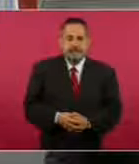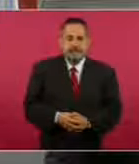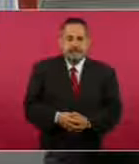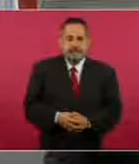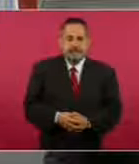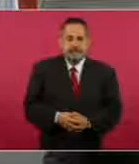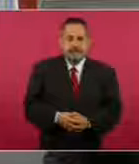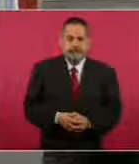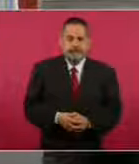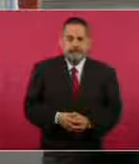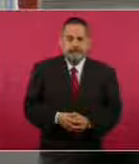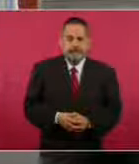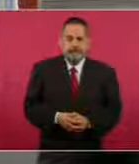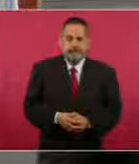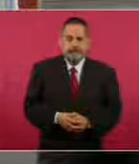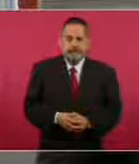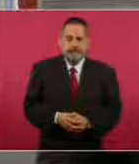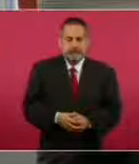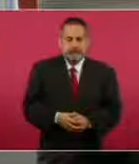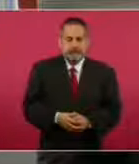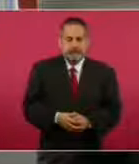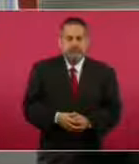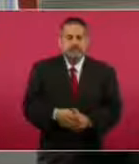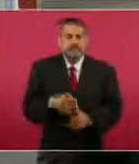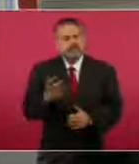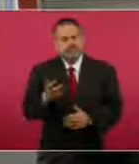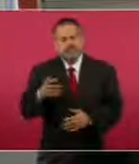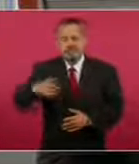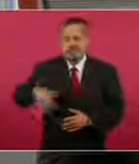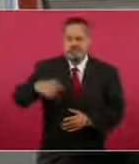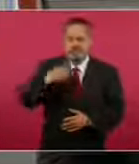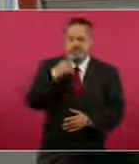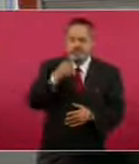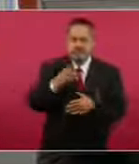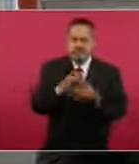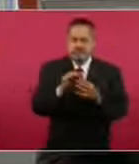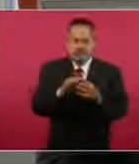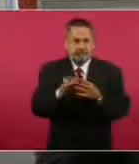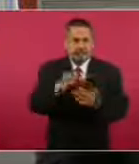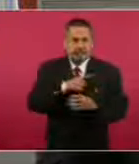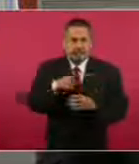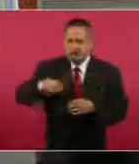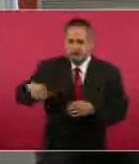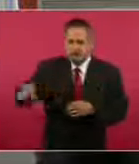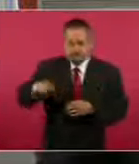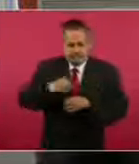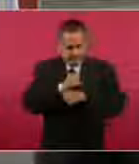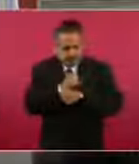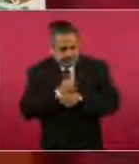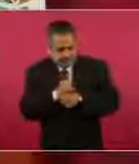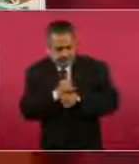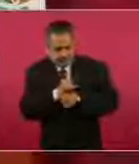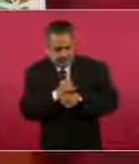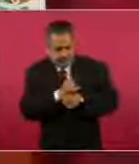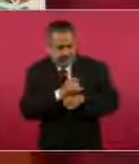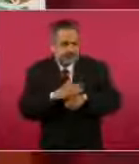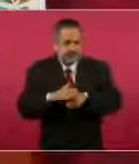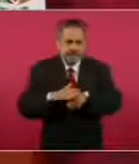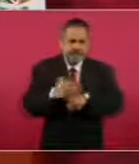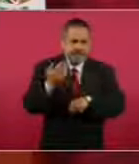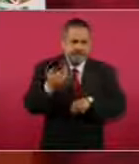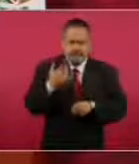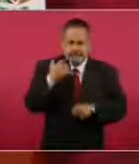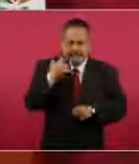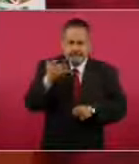Bueno. Y decía yo que hay que investigar, porque